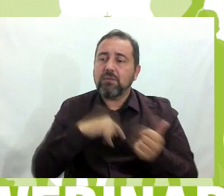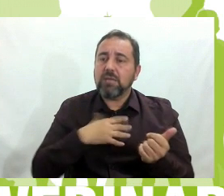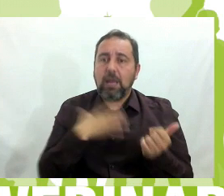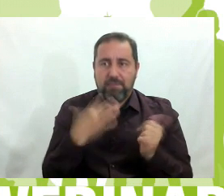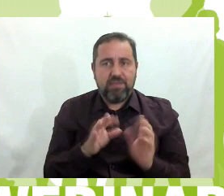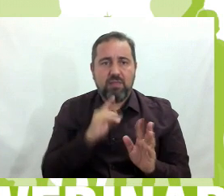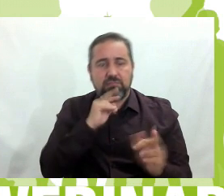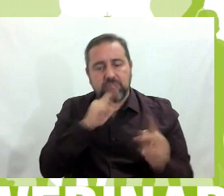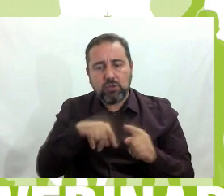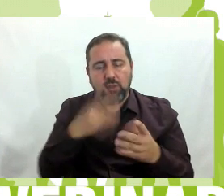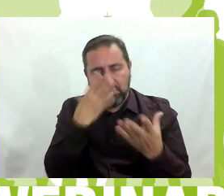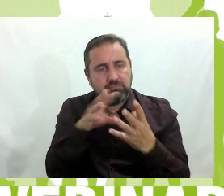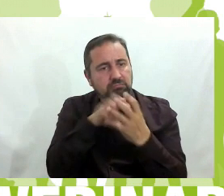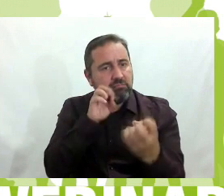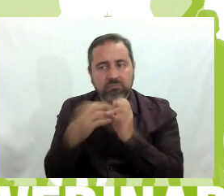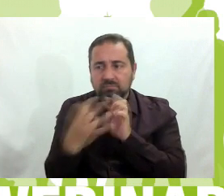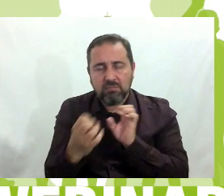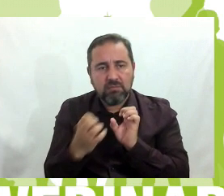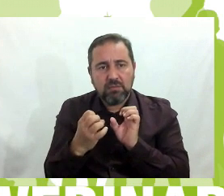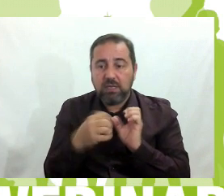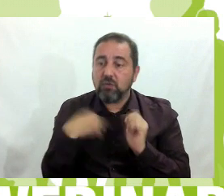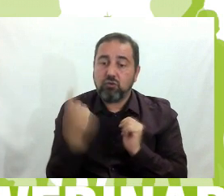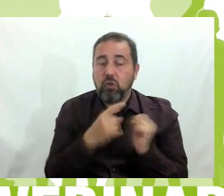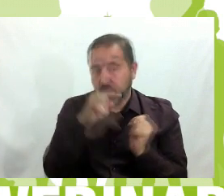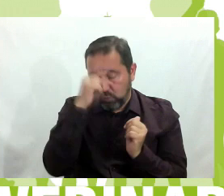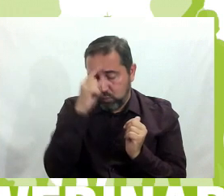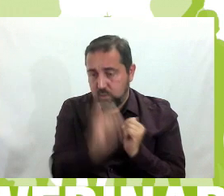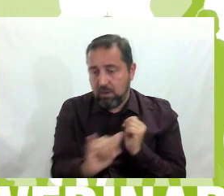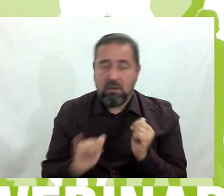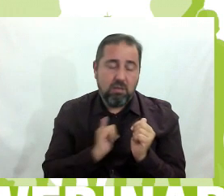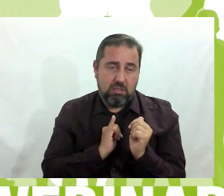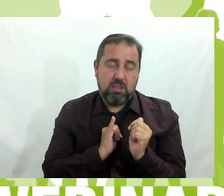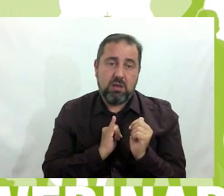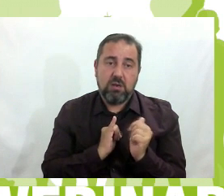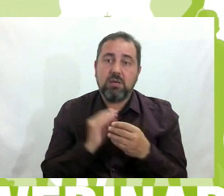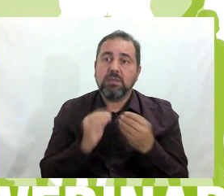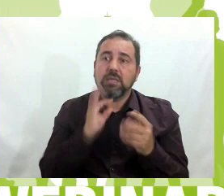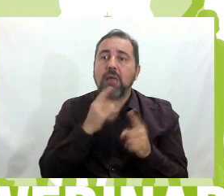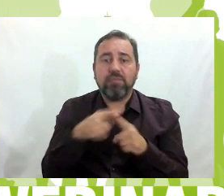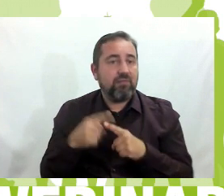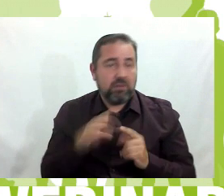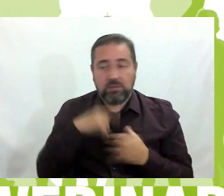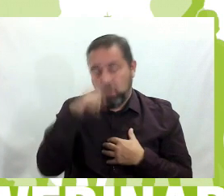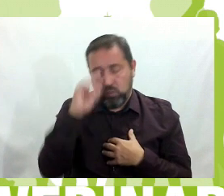y de entendimiento y todos tenemos una cultura e inteligencia cultural y esto se tiene que